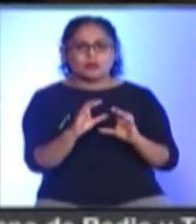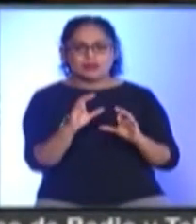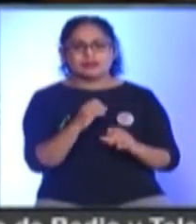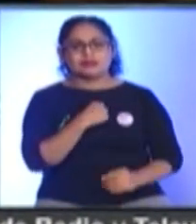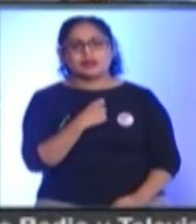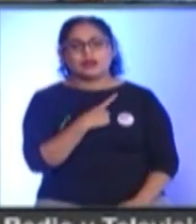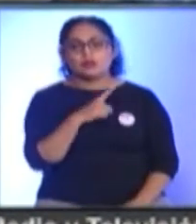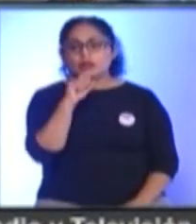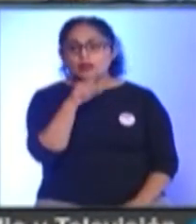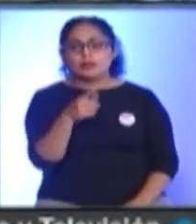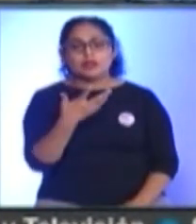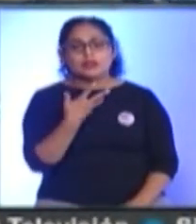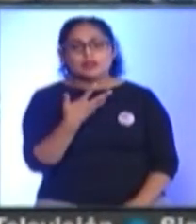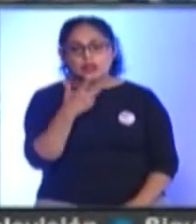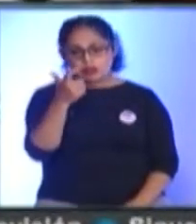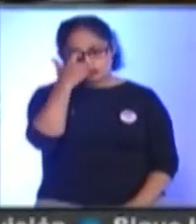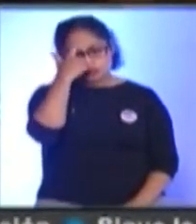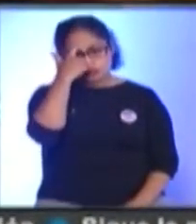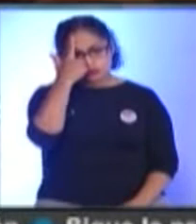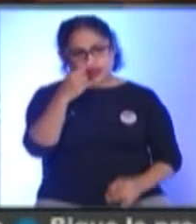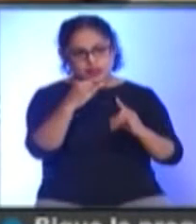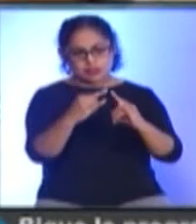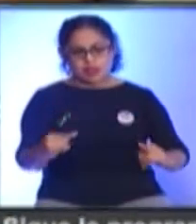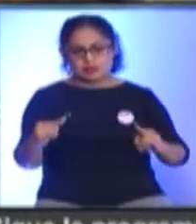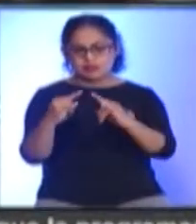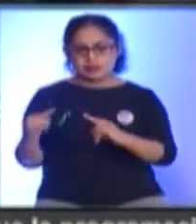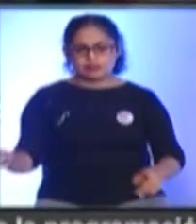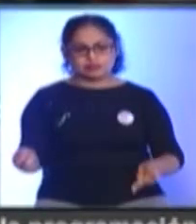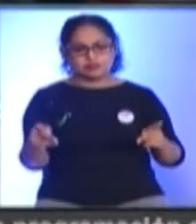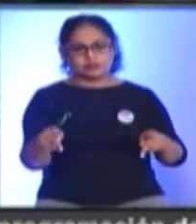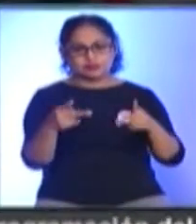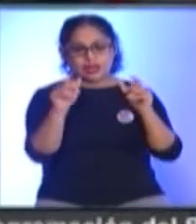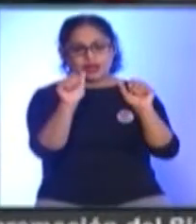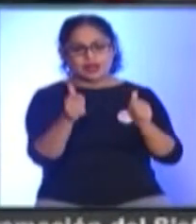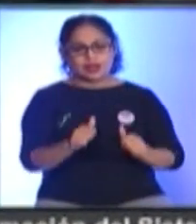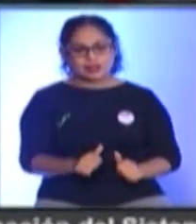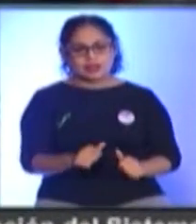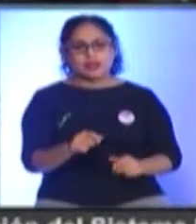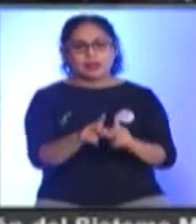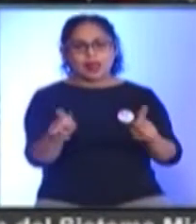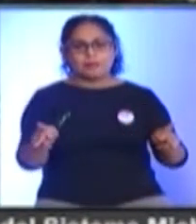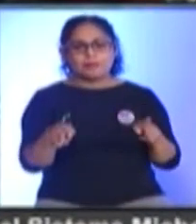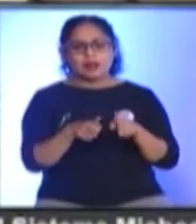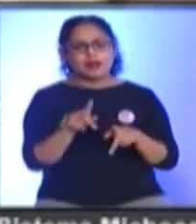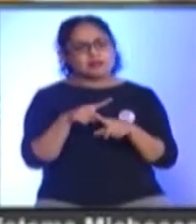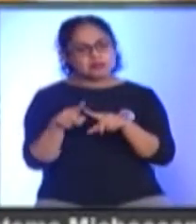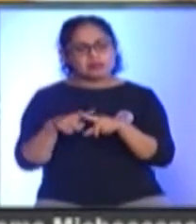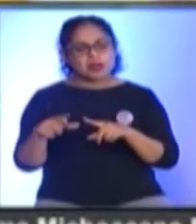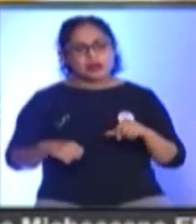Destacó Que también Se tiene Planeado Instalar El tradicional Tianguis Artesanal En la Plaza Vasco De Quiroga Y entre Otras Actividades